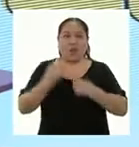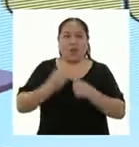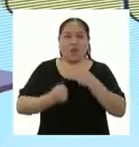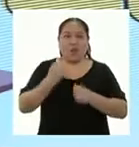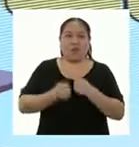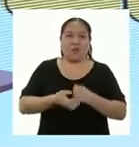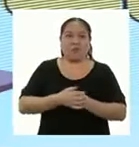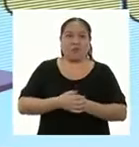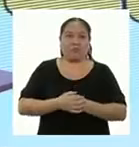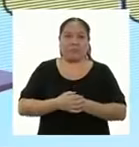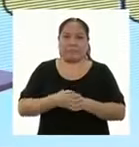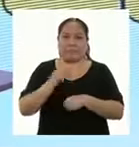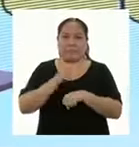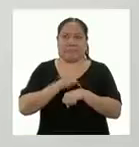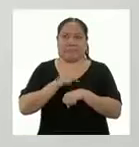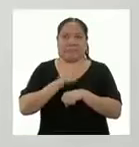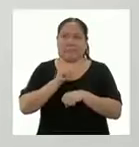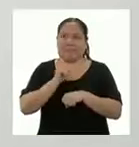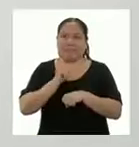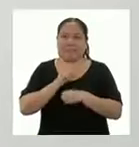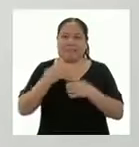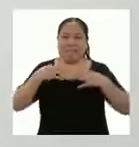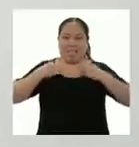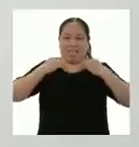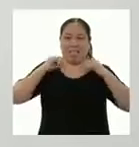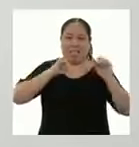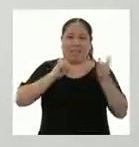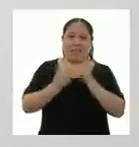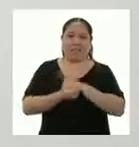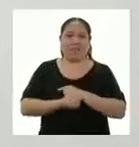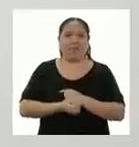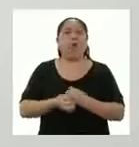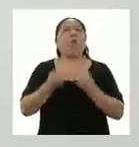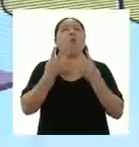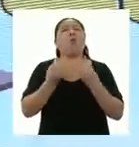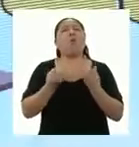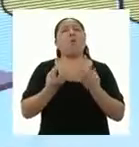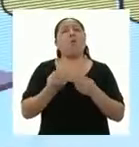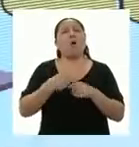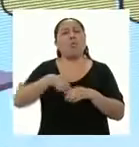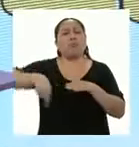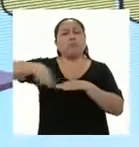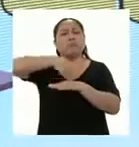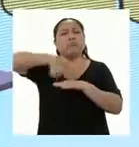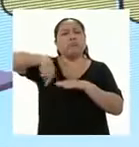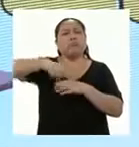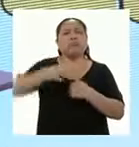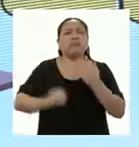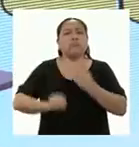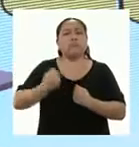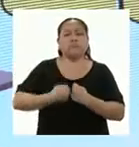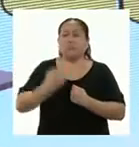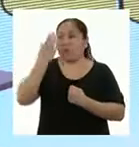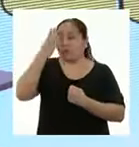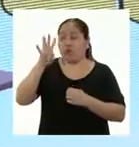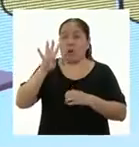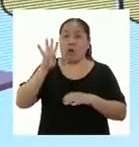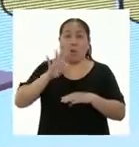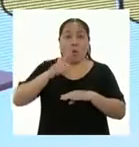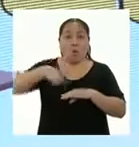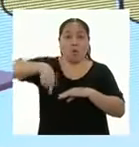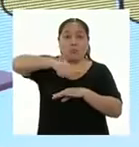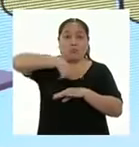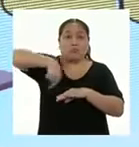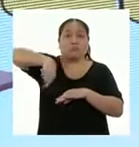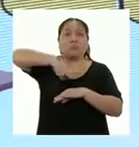Y no me alcanzó el tiempo para cambiarme. ¡Qué bien! ¿Y cuánto corriste? No lo sé. Le di cuatro vueltas a la